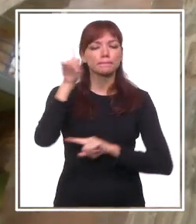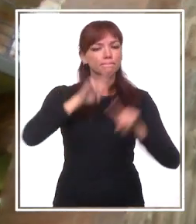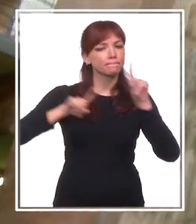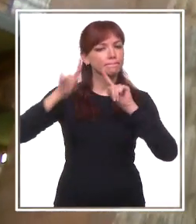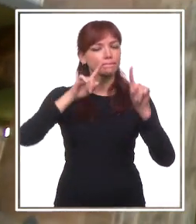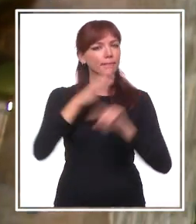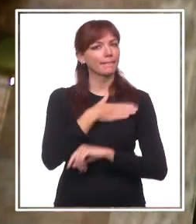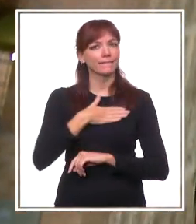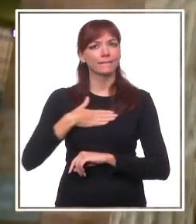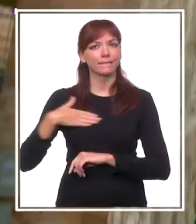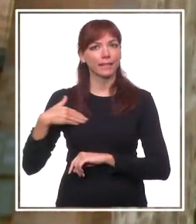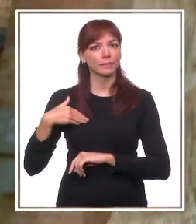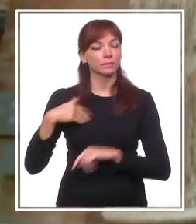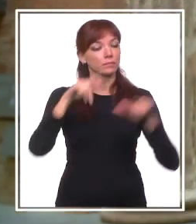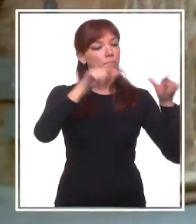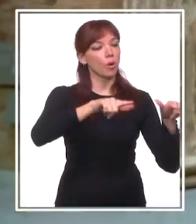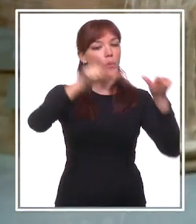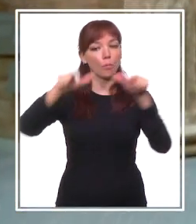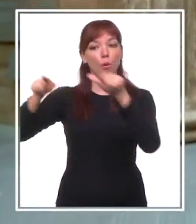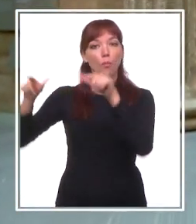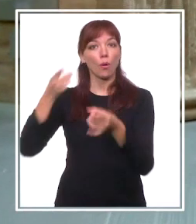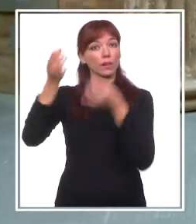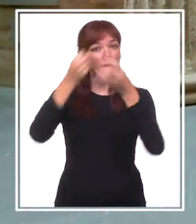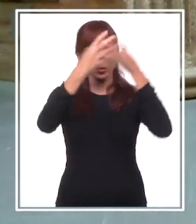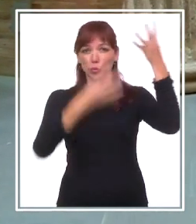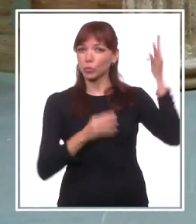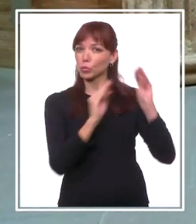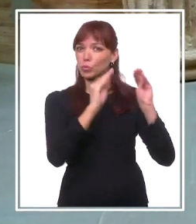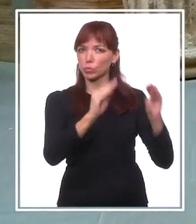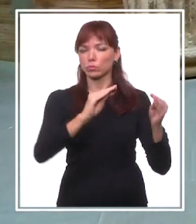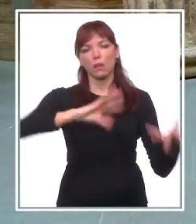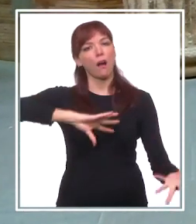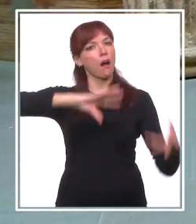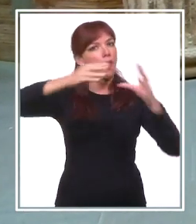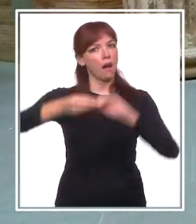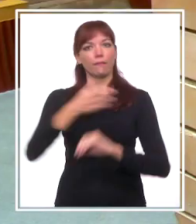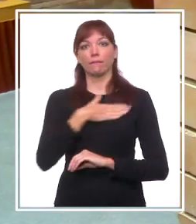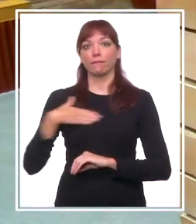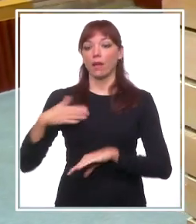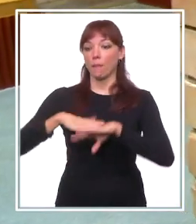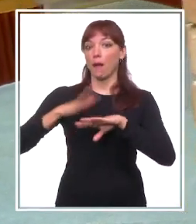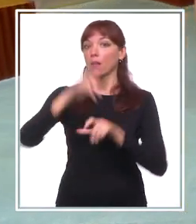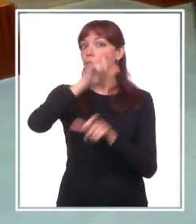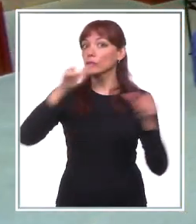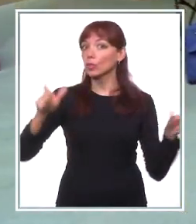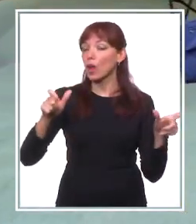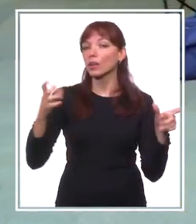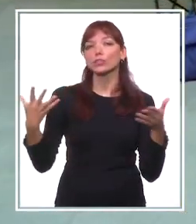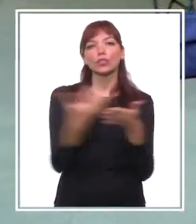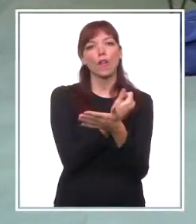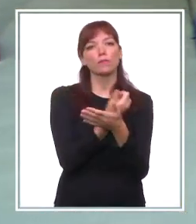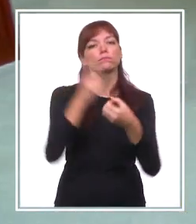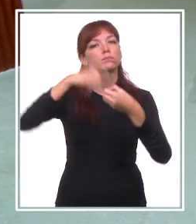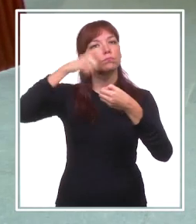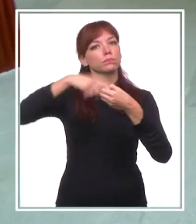mirada inclusiva y accesible en cada una de las actividades que organiza para que todas las personas puedan participar en ellas en igualdad de condiciones.